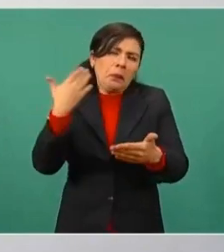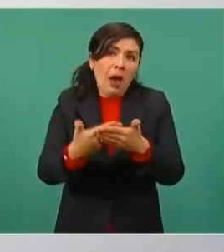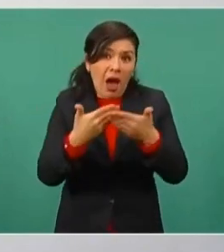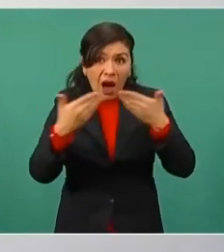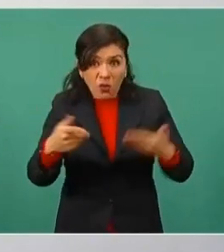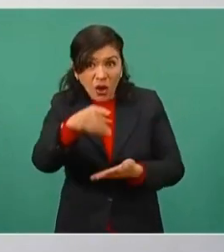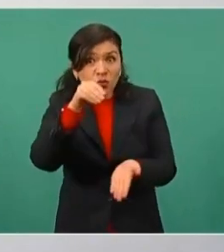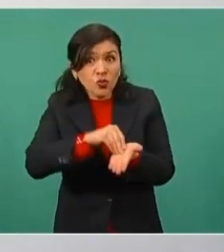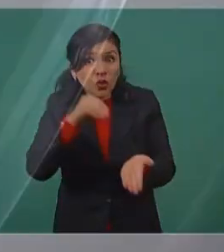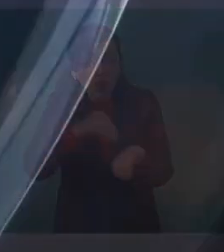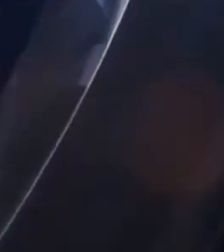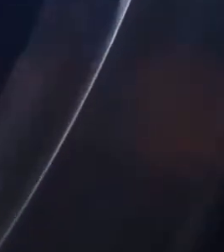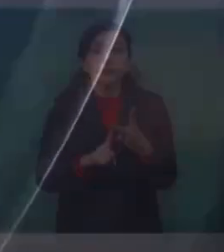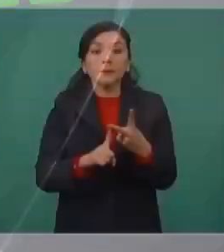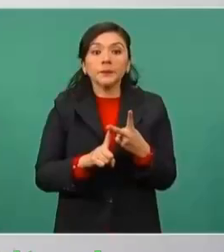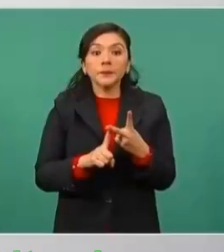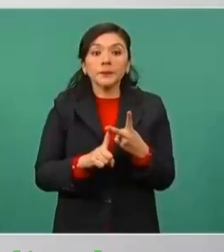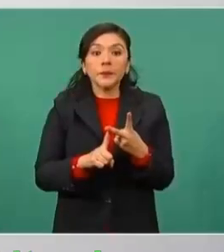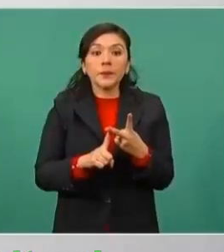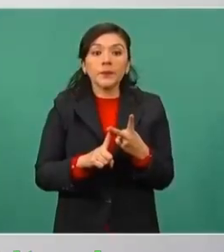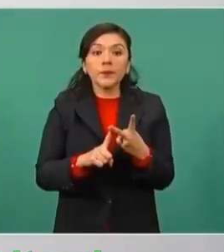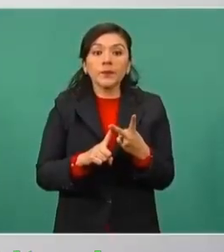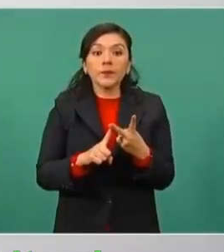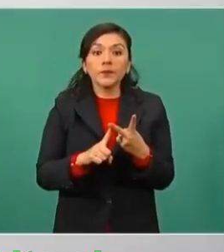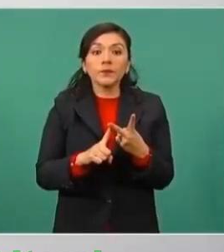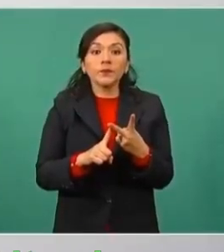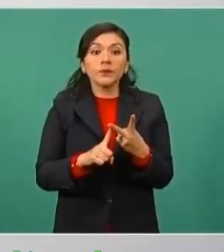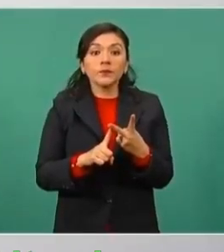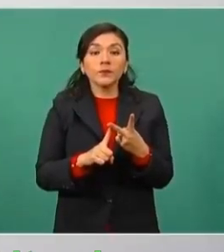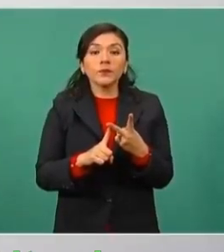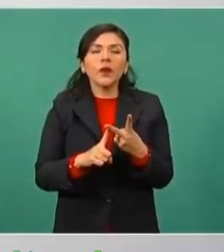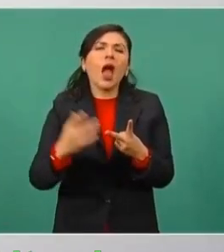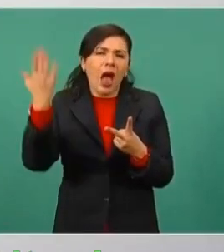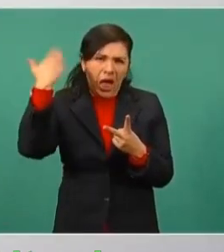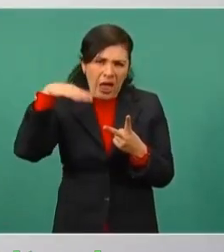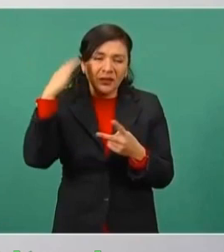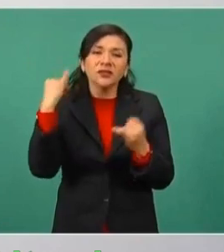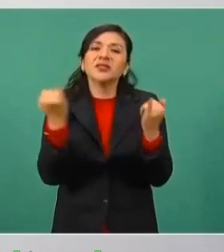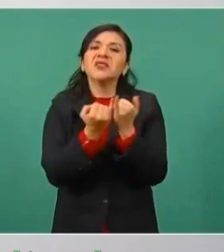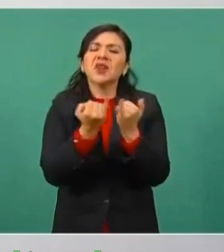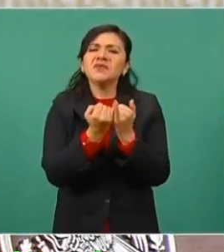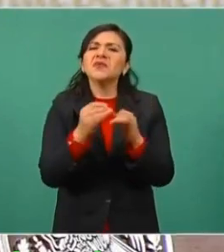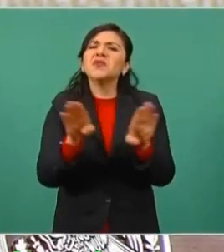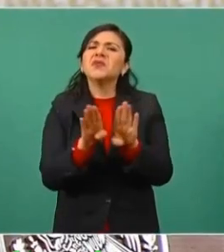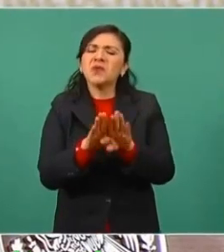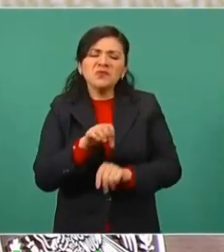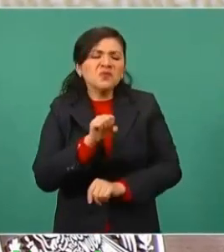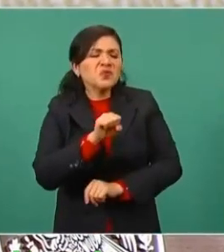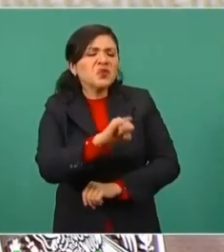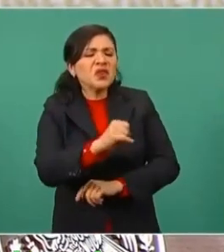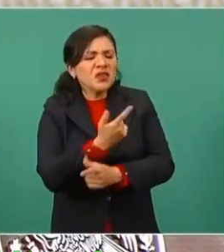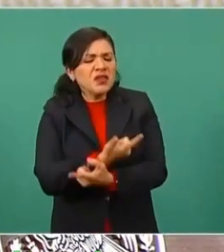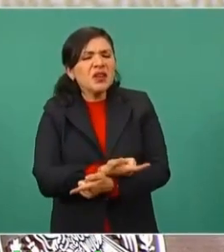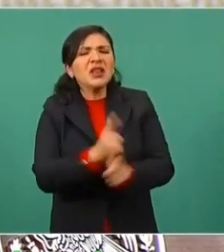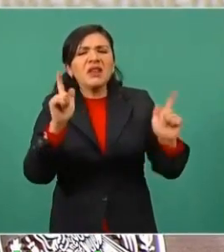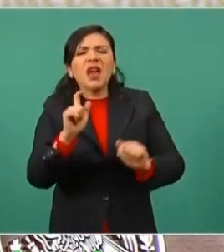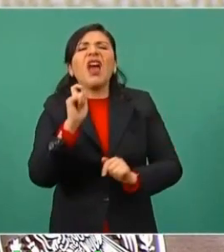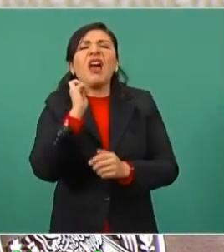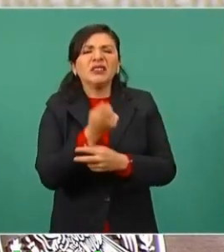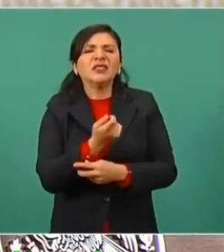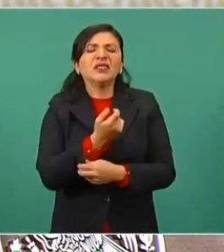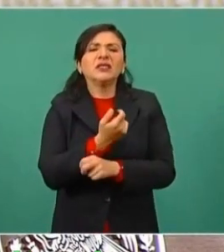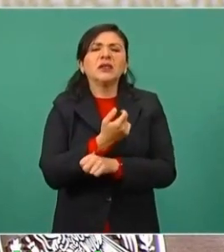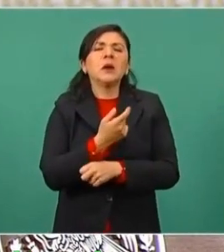No hay impunidad. Se permitía que agentes